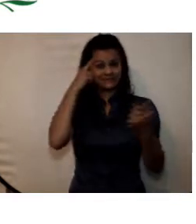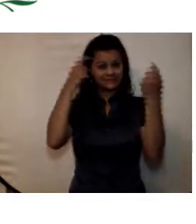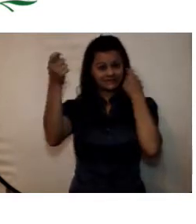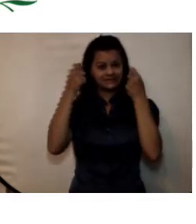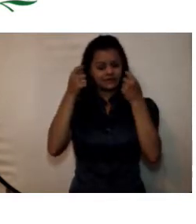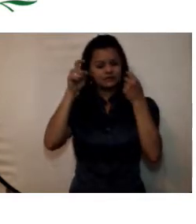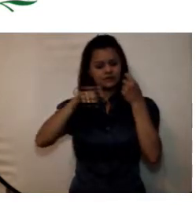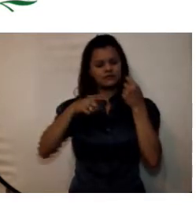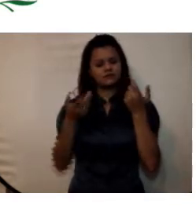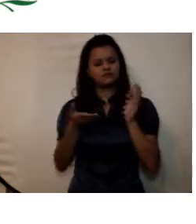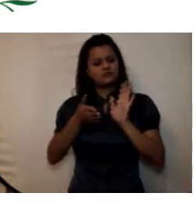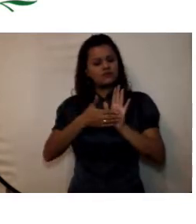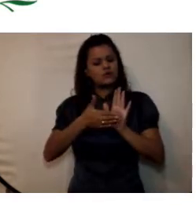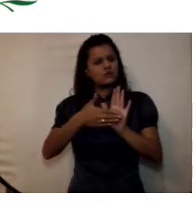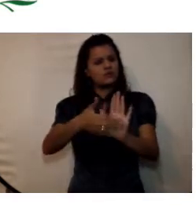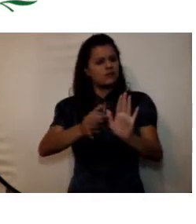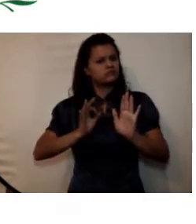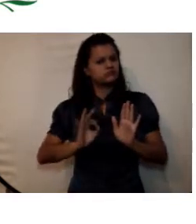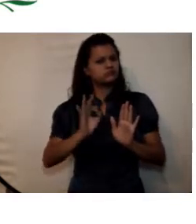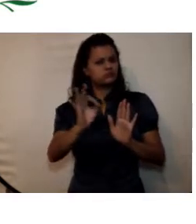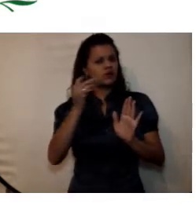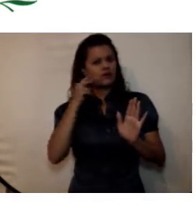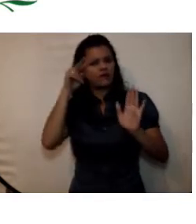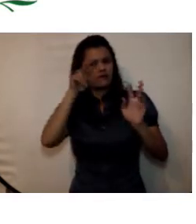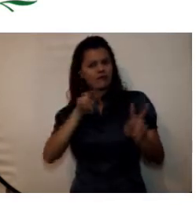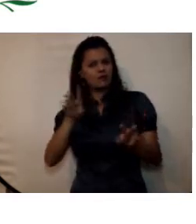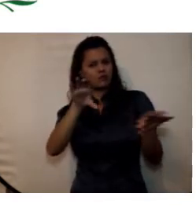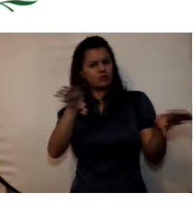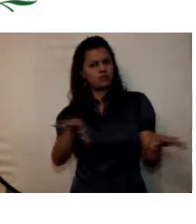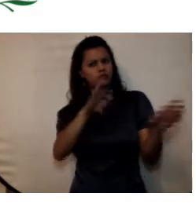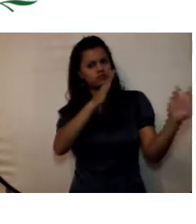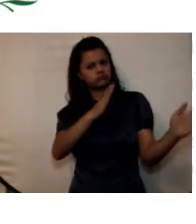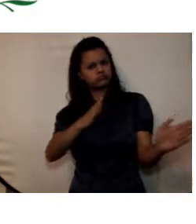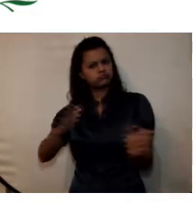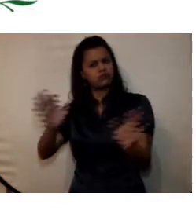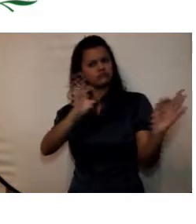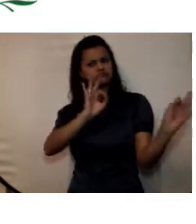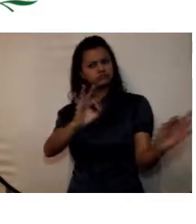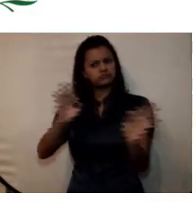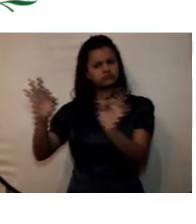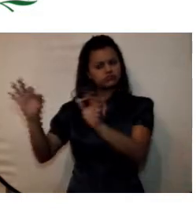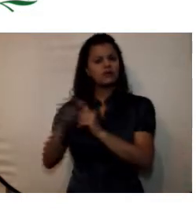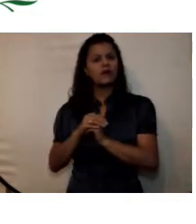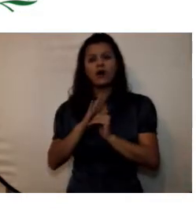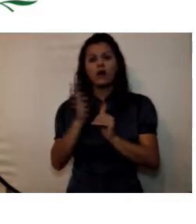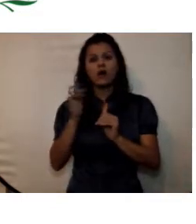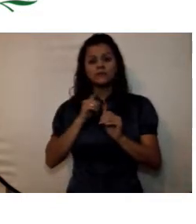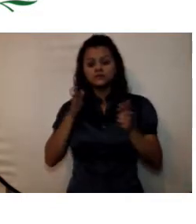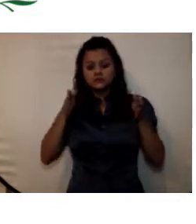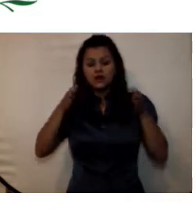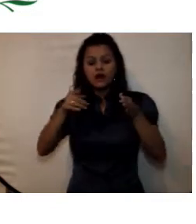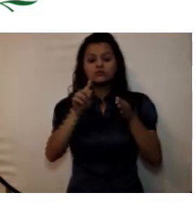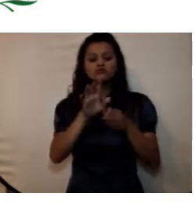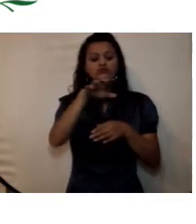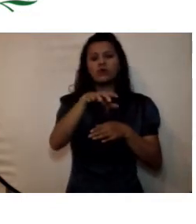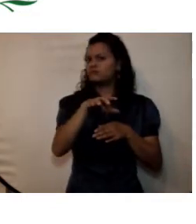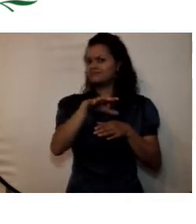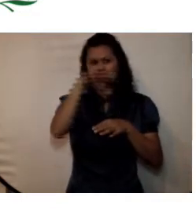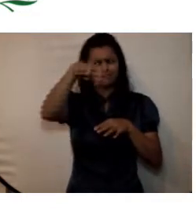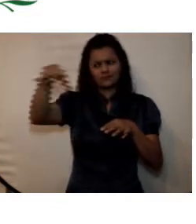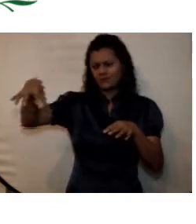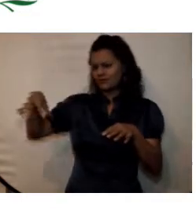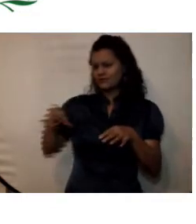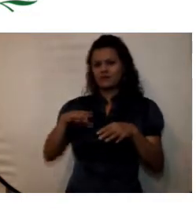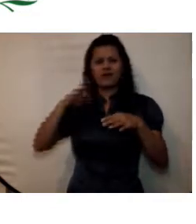se convierta en una acción planificada que sea conocida y permite todas las unidades académico-administrativas y los grupos de interés que